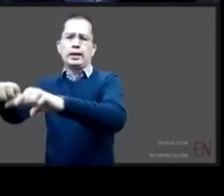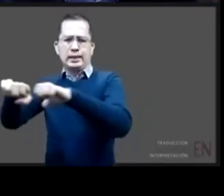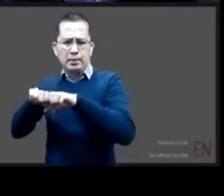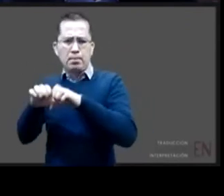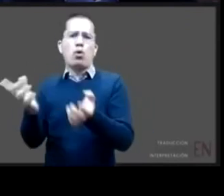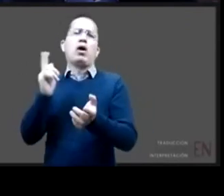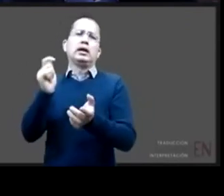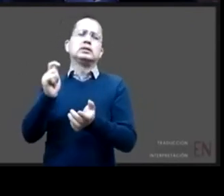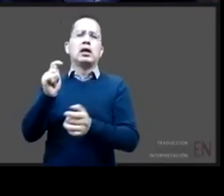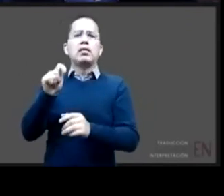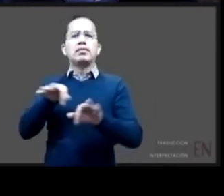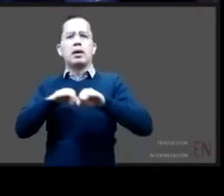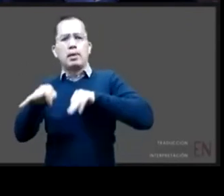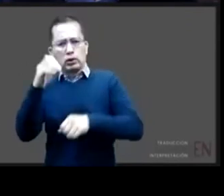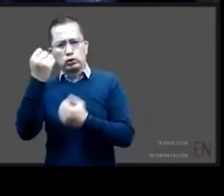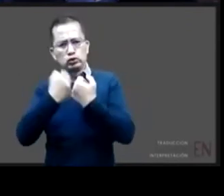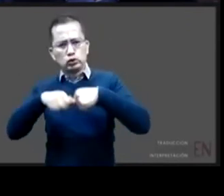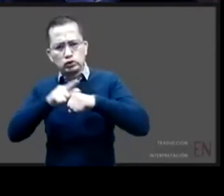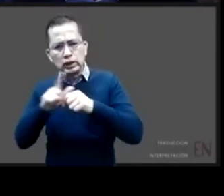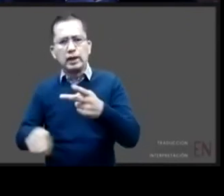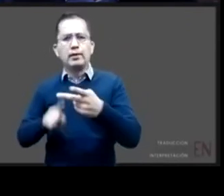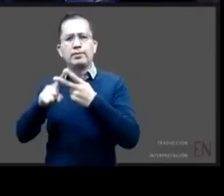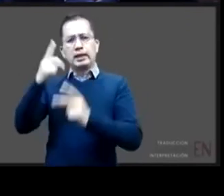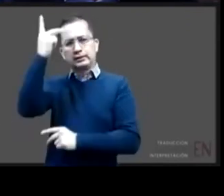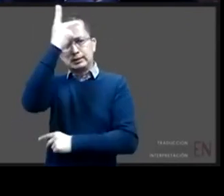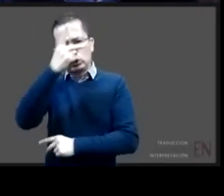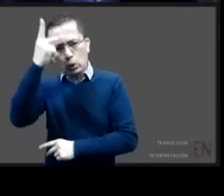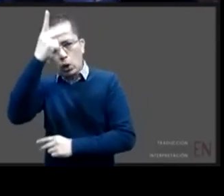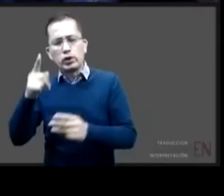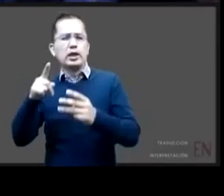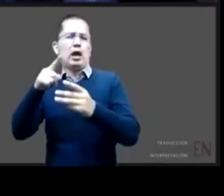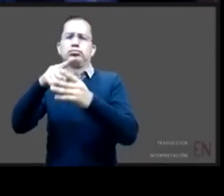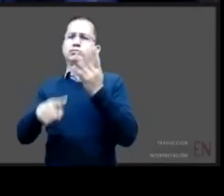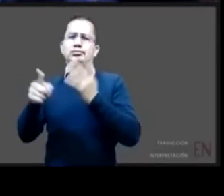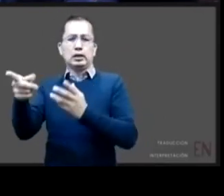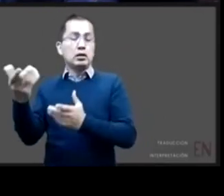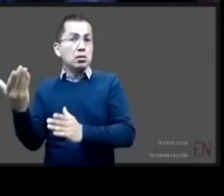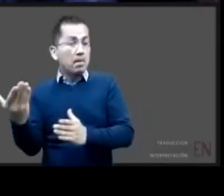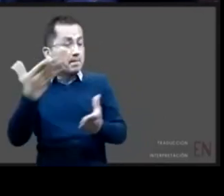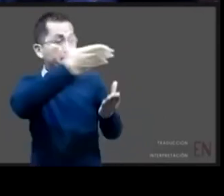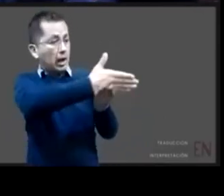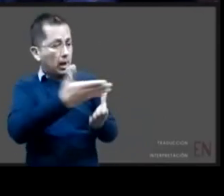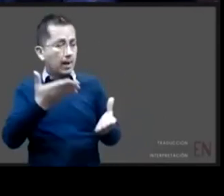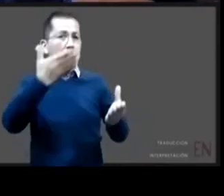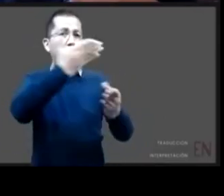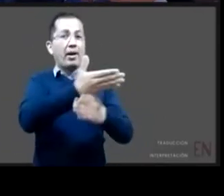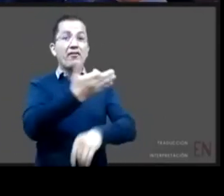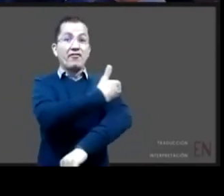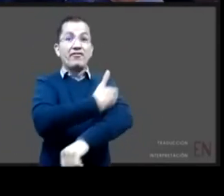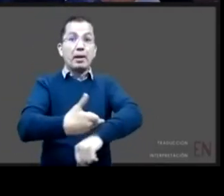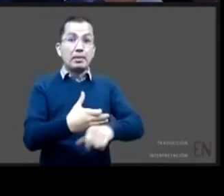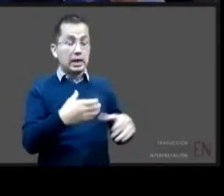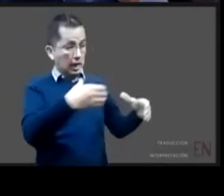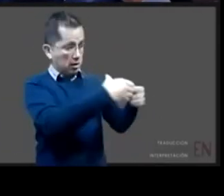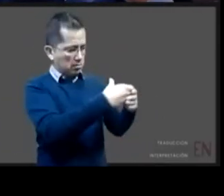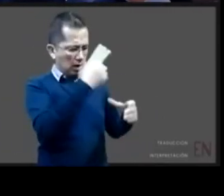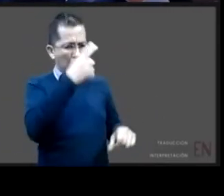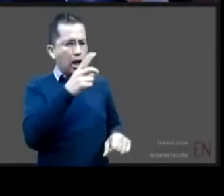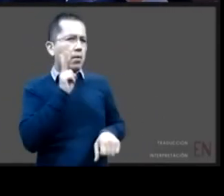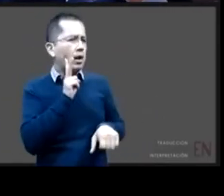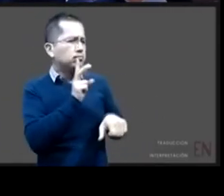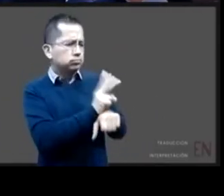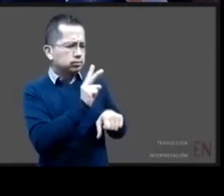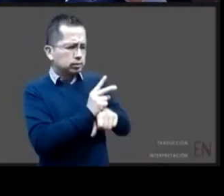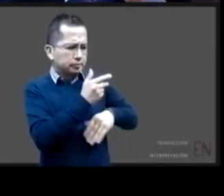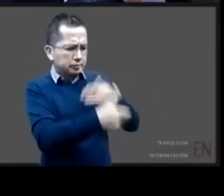psicología y acompañamiento con la familia para monitorear la evolución del apego con el niño